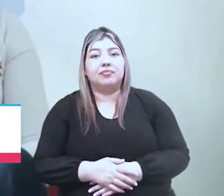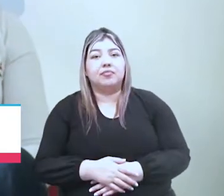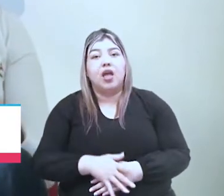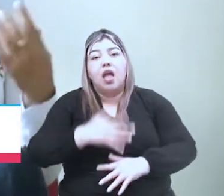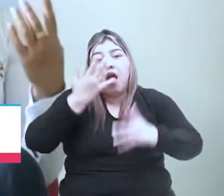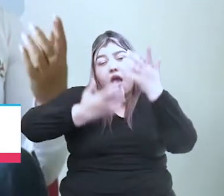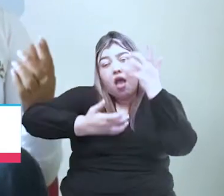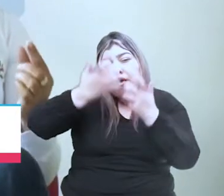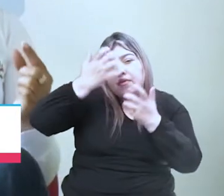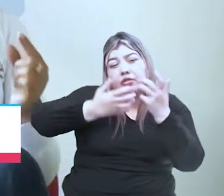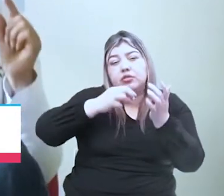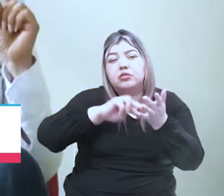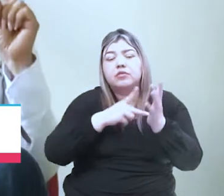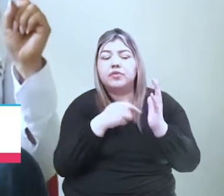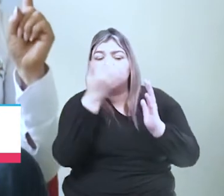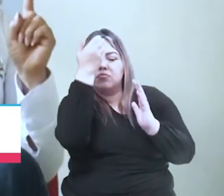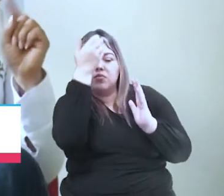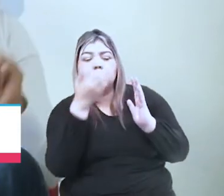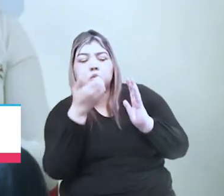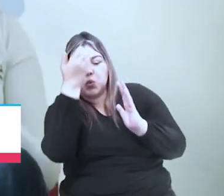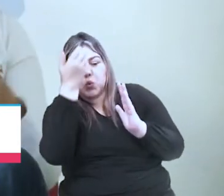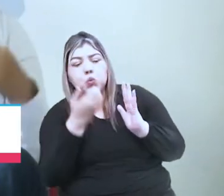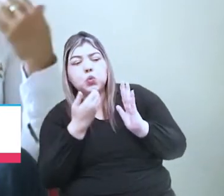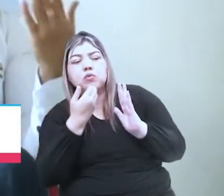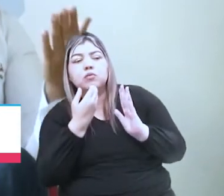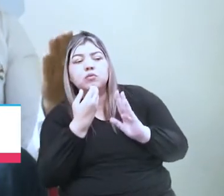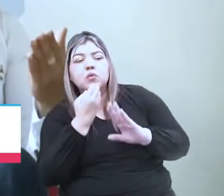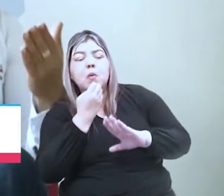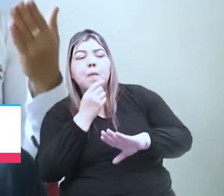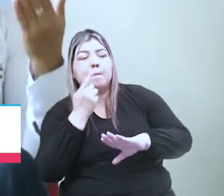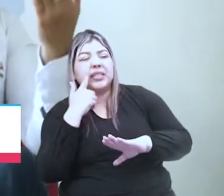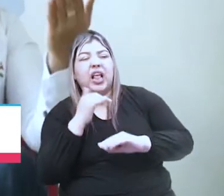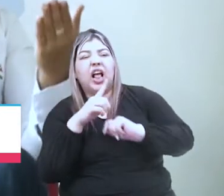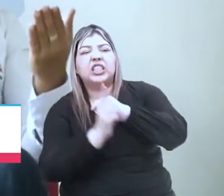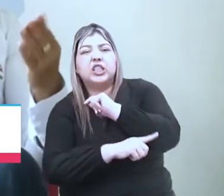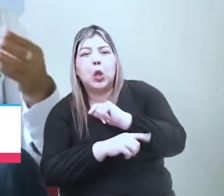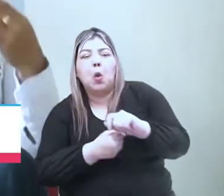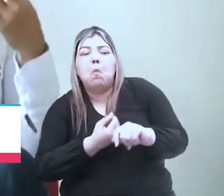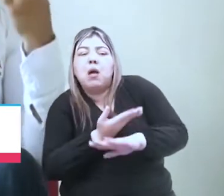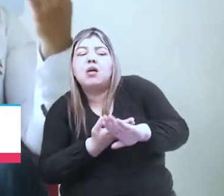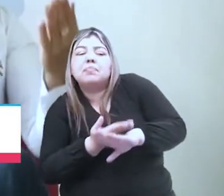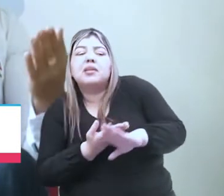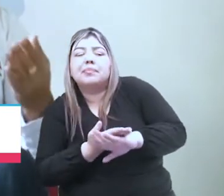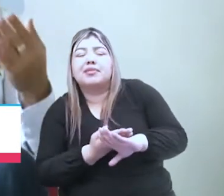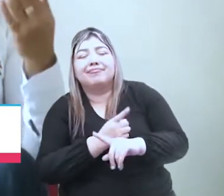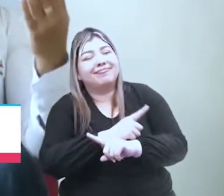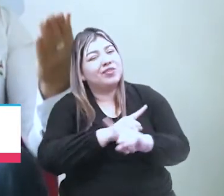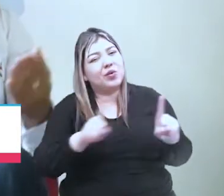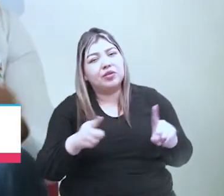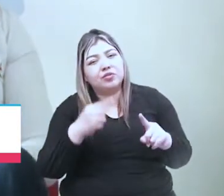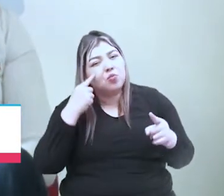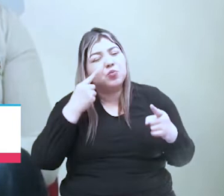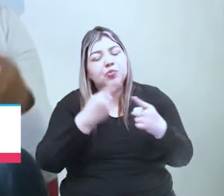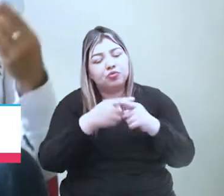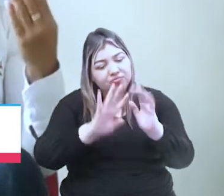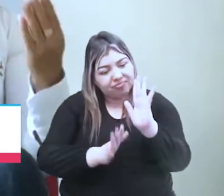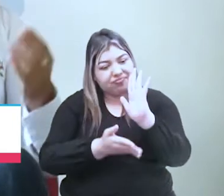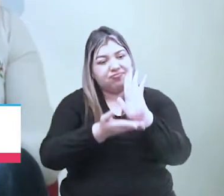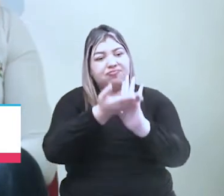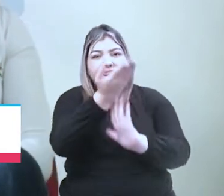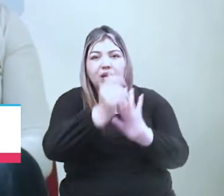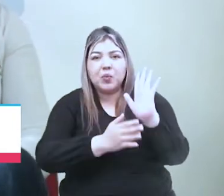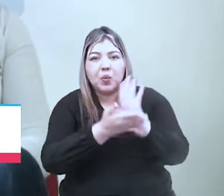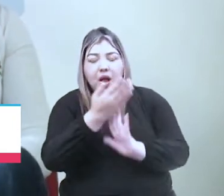es una evaluación como sanción, es una evaluación para crecer, para encontrar, para